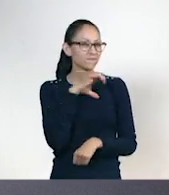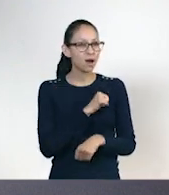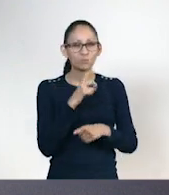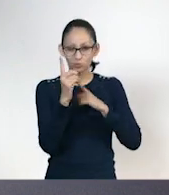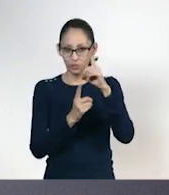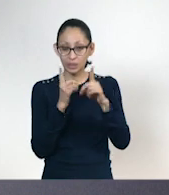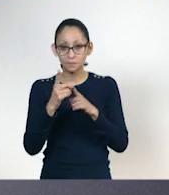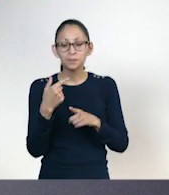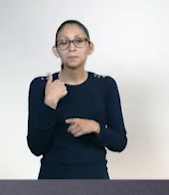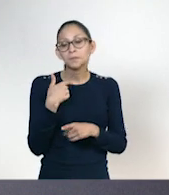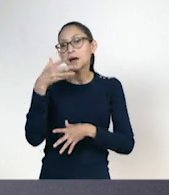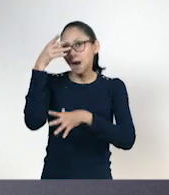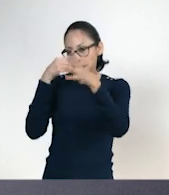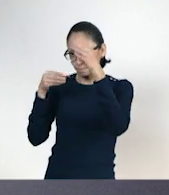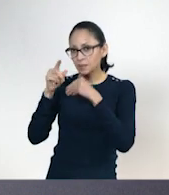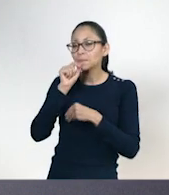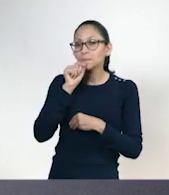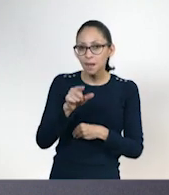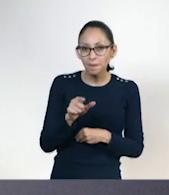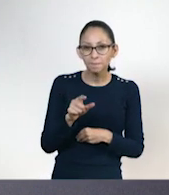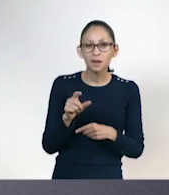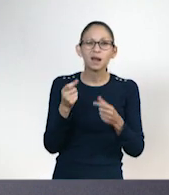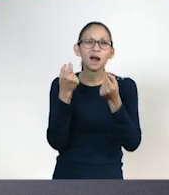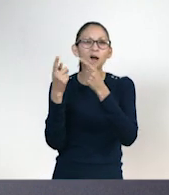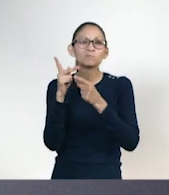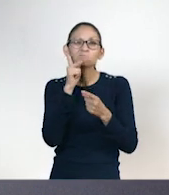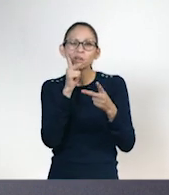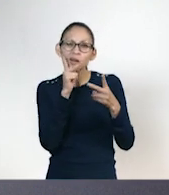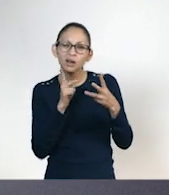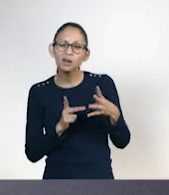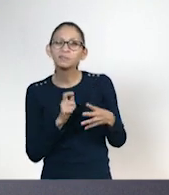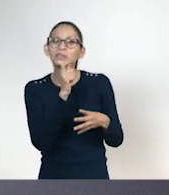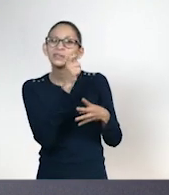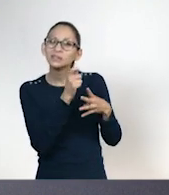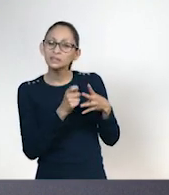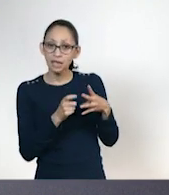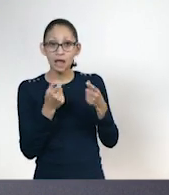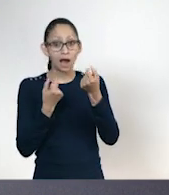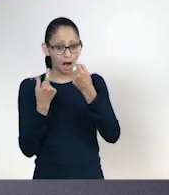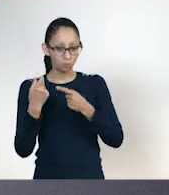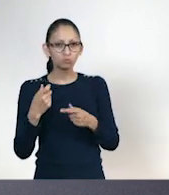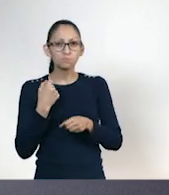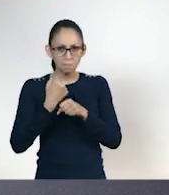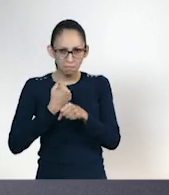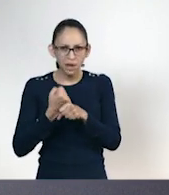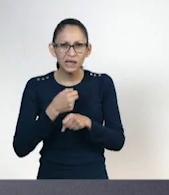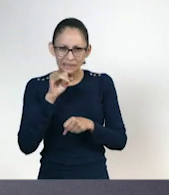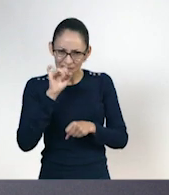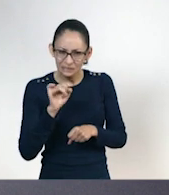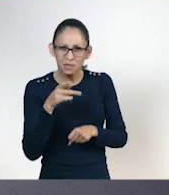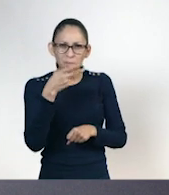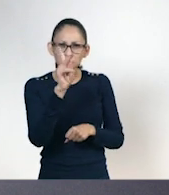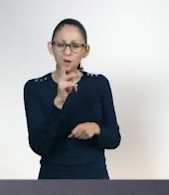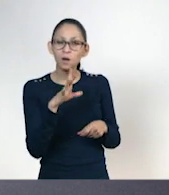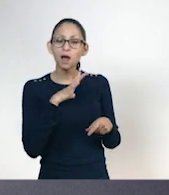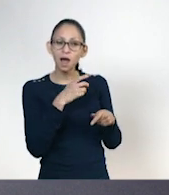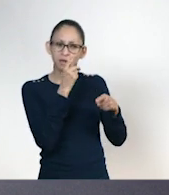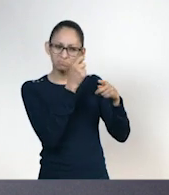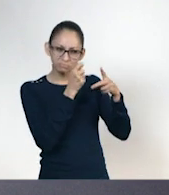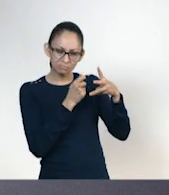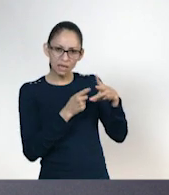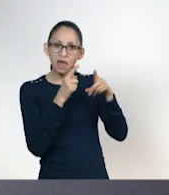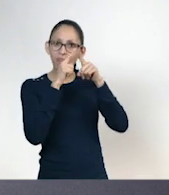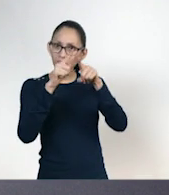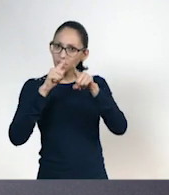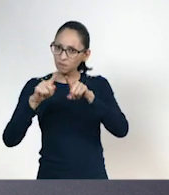Aprenderemos acerca de algunos conceptos que quizá usamos a diario. Incluso los practicamos. Pero que no sabíamos que existen muchas diferencias entre ellos.